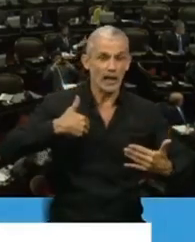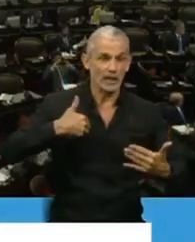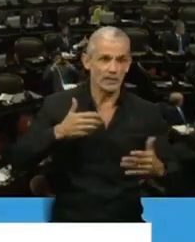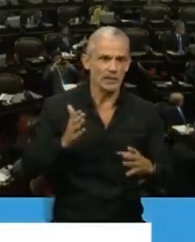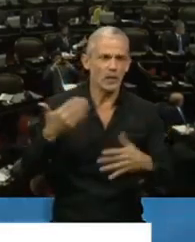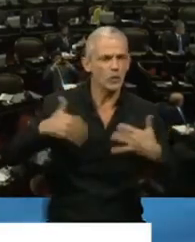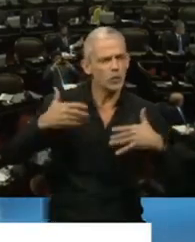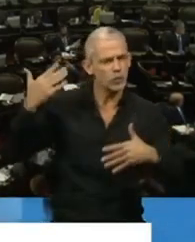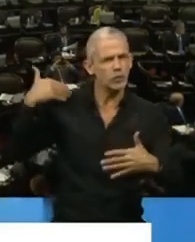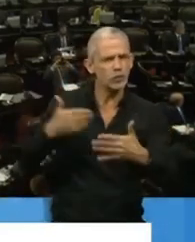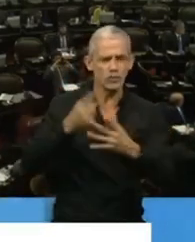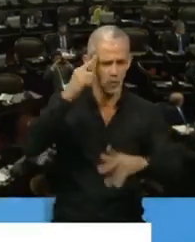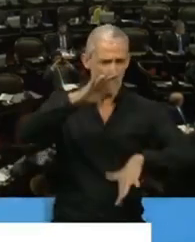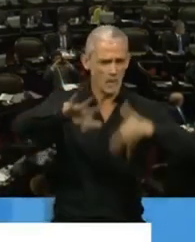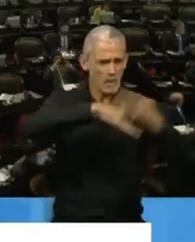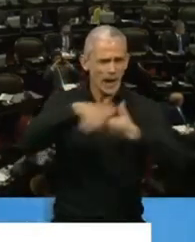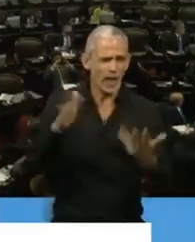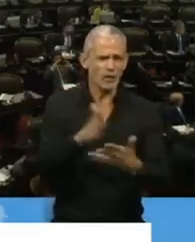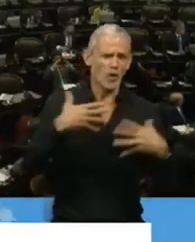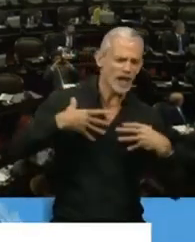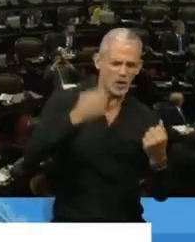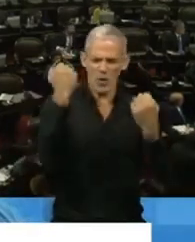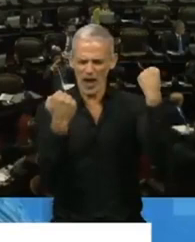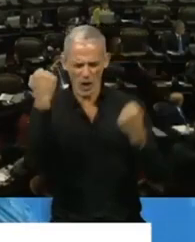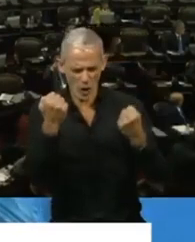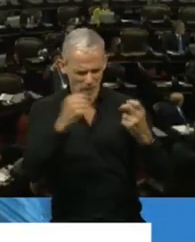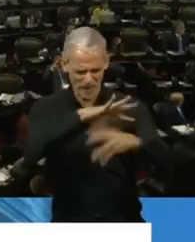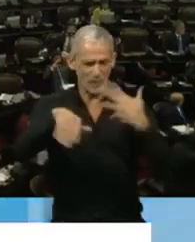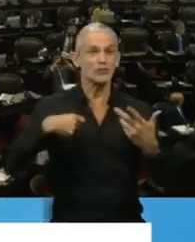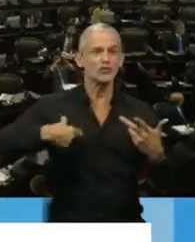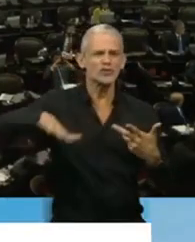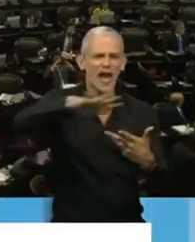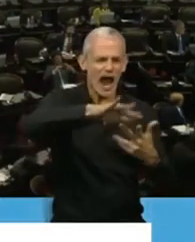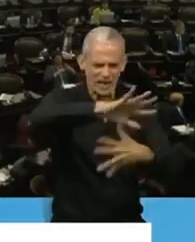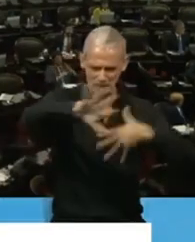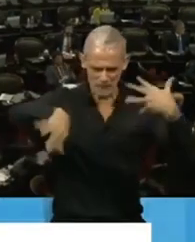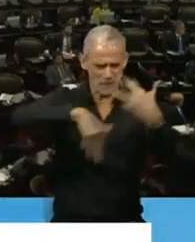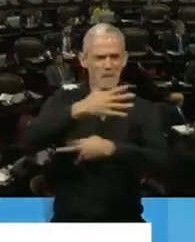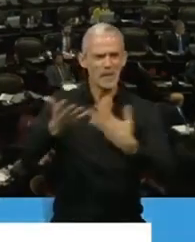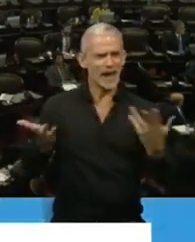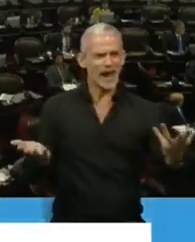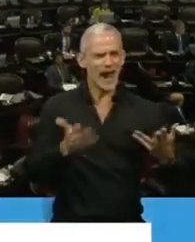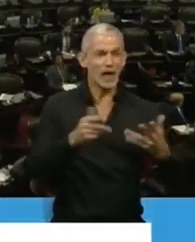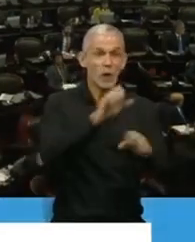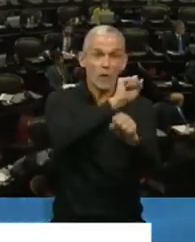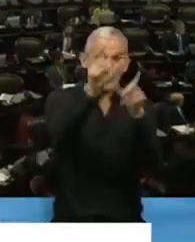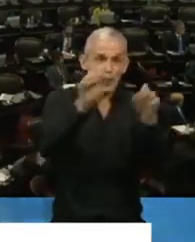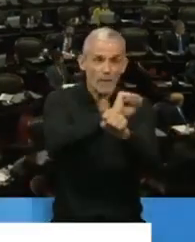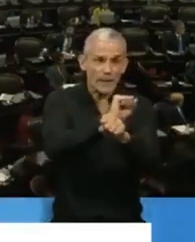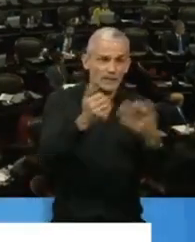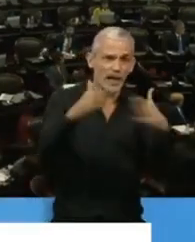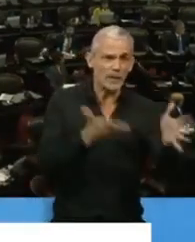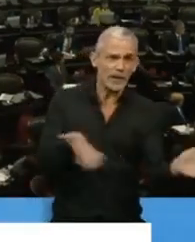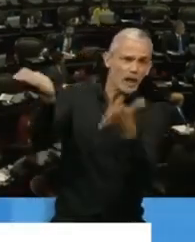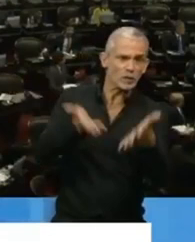montón de cosas, se ha mezclado todo, la salud, la economía, lo social, inclusive hasta se han liberado presos, Presidente.